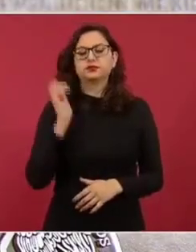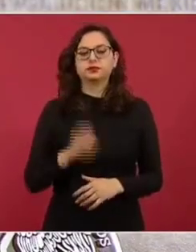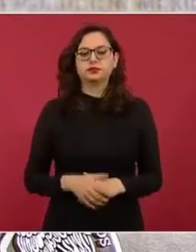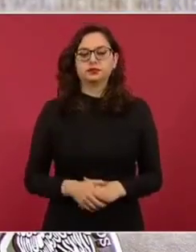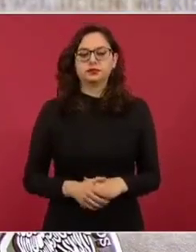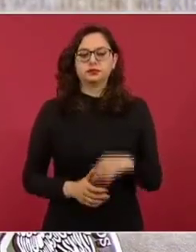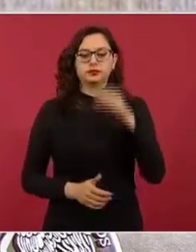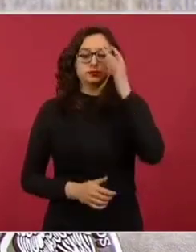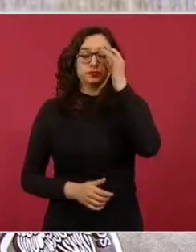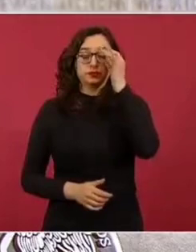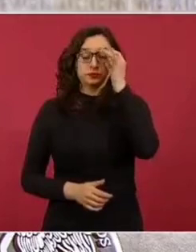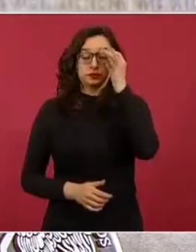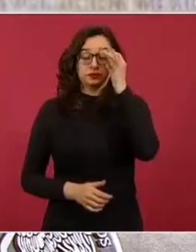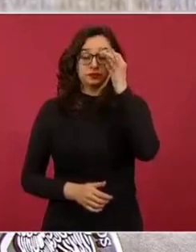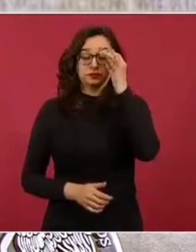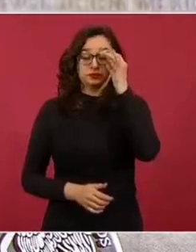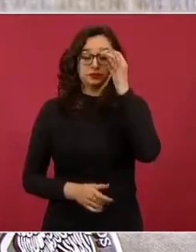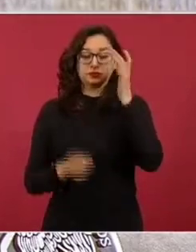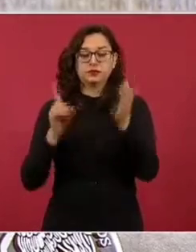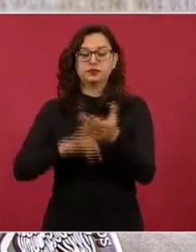dado a conocer en un libro